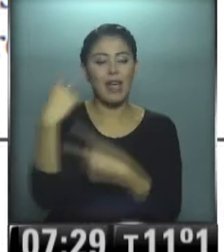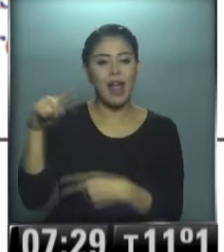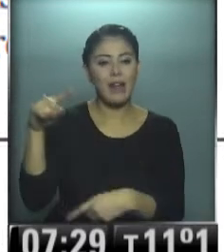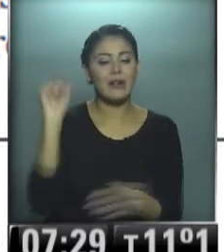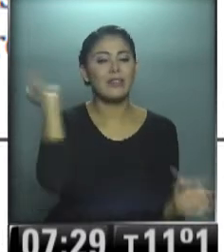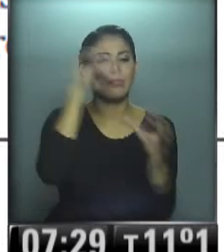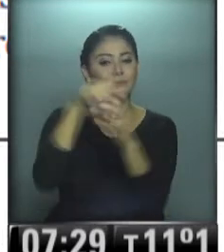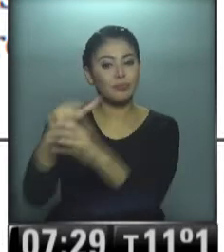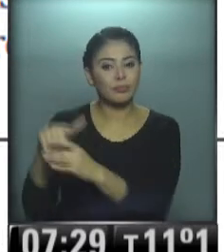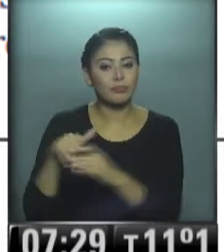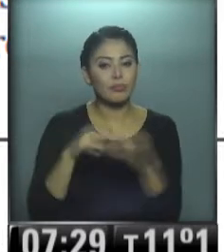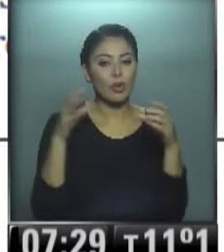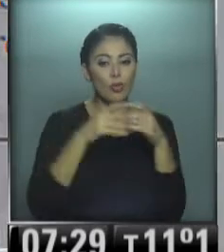internas del peronismo.